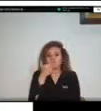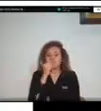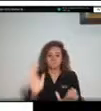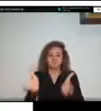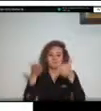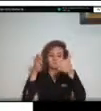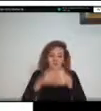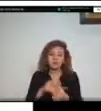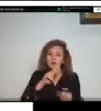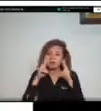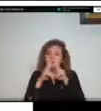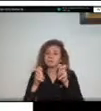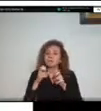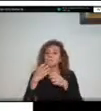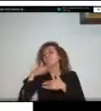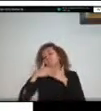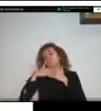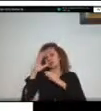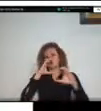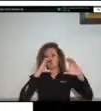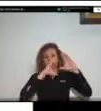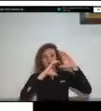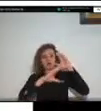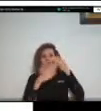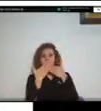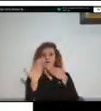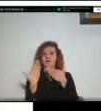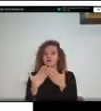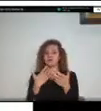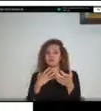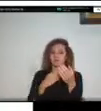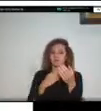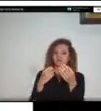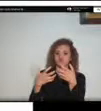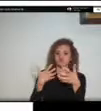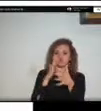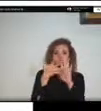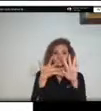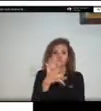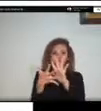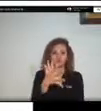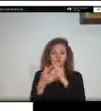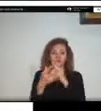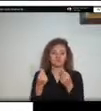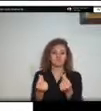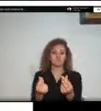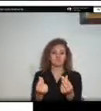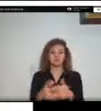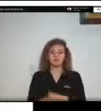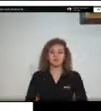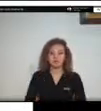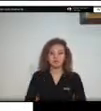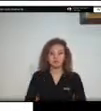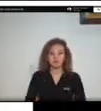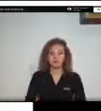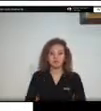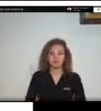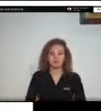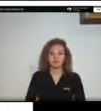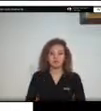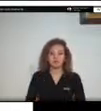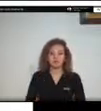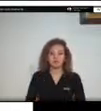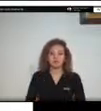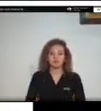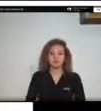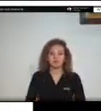comunicación y el sistema de información es mucho más rápido que en la década anterior